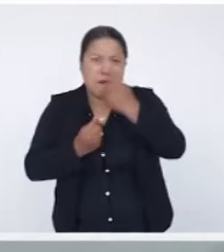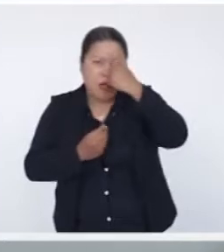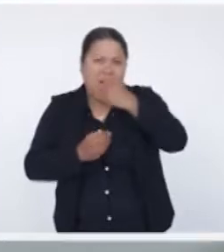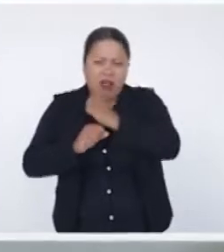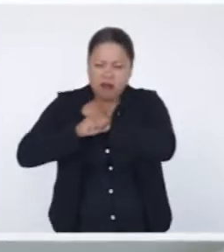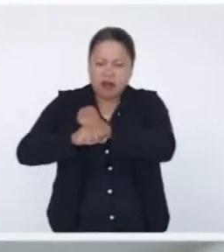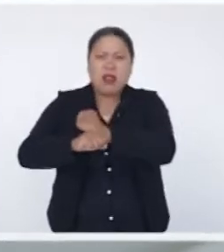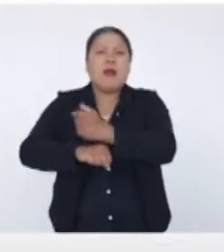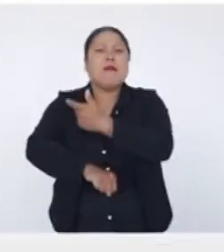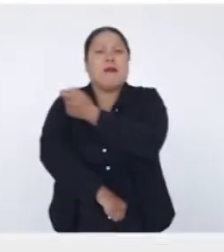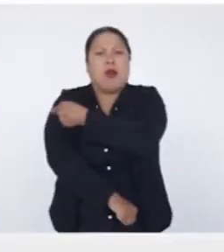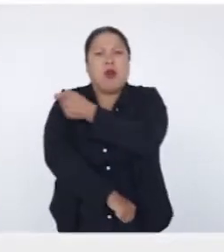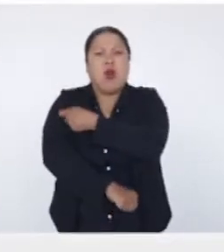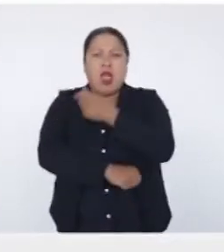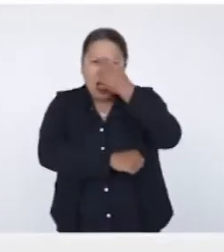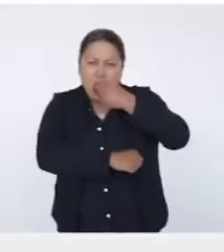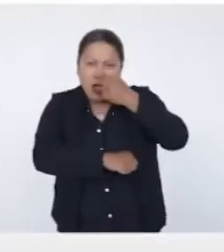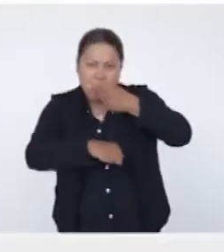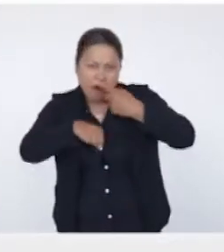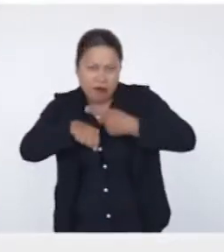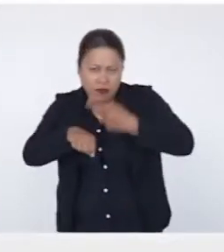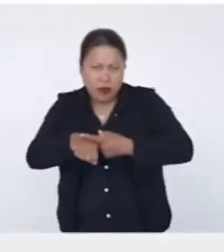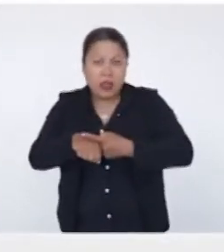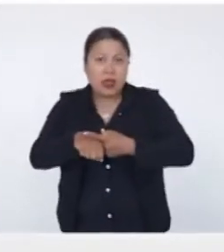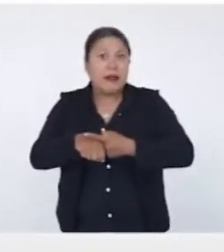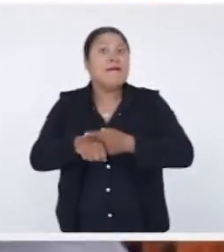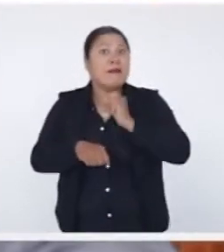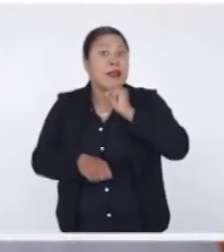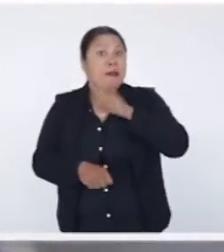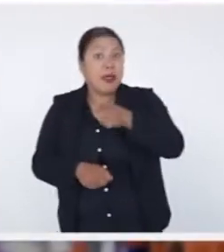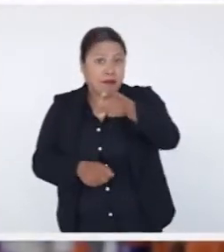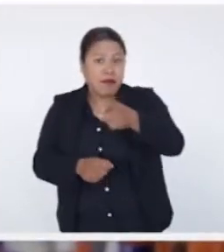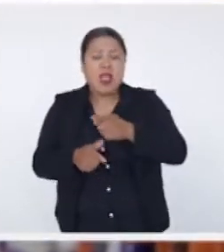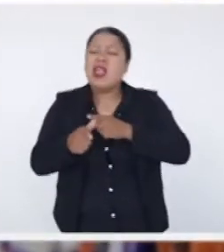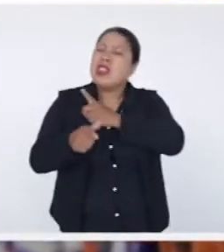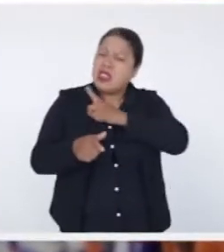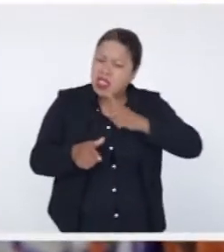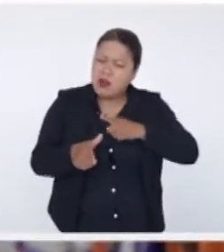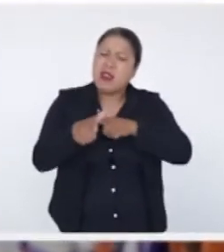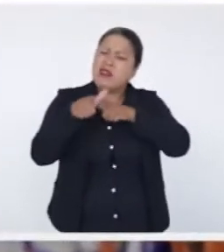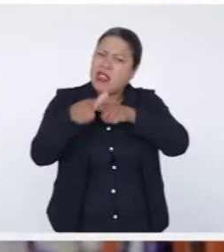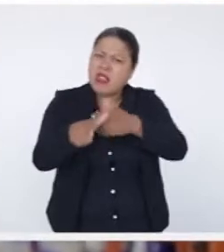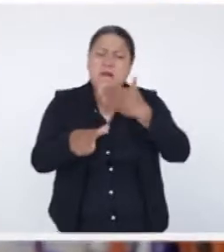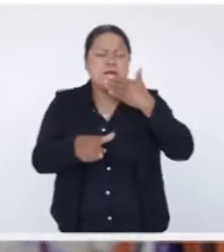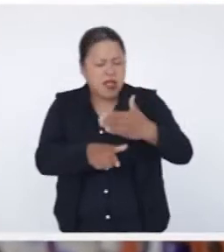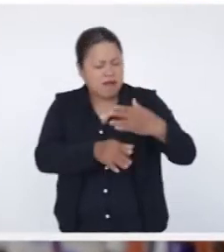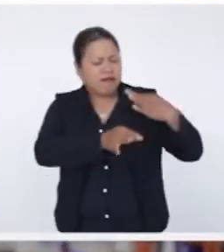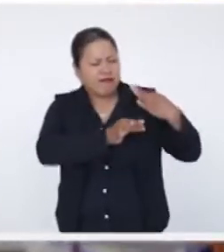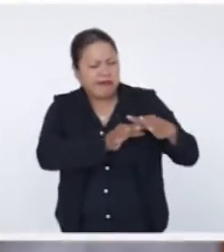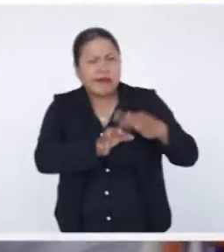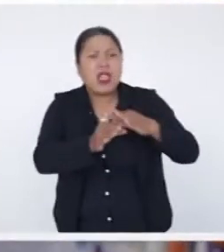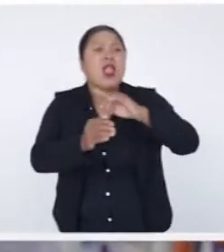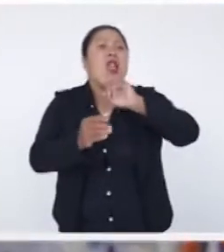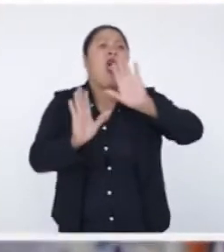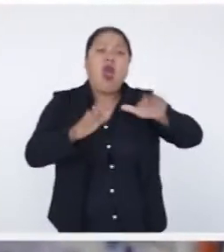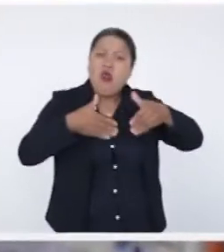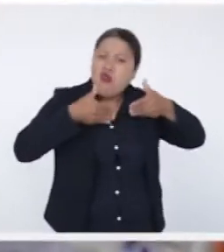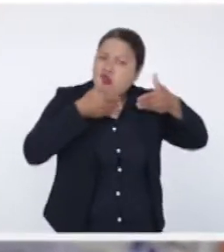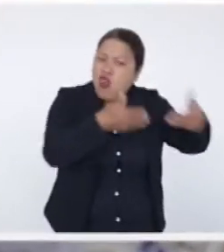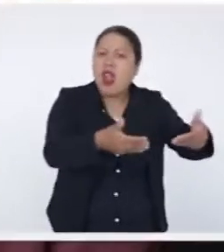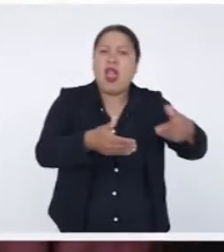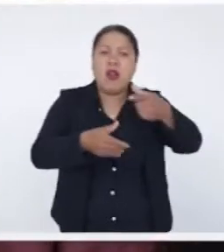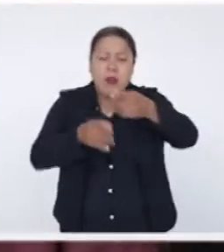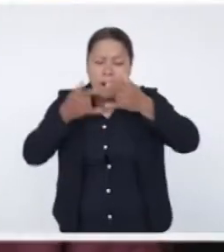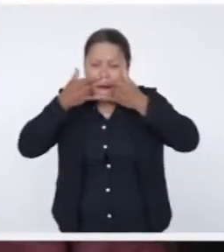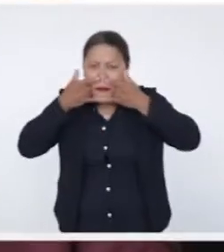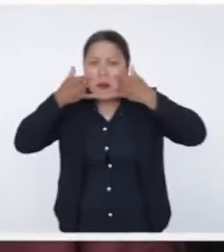contra la influenza. También te invito a que sigas utilizando de manera permanente en los espacios públicos